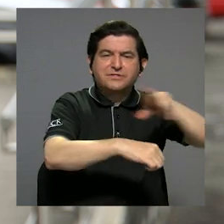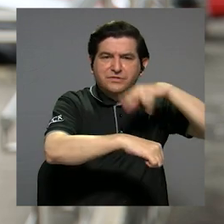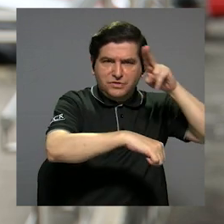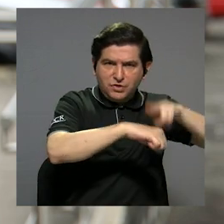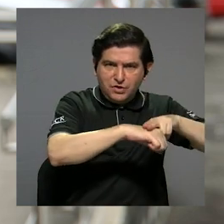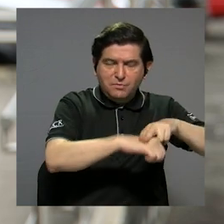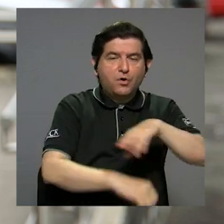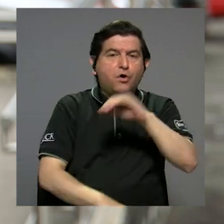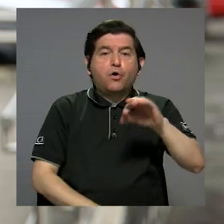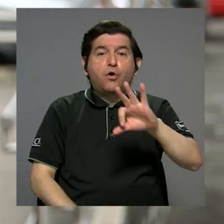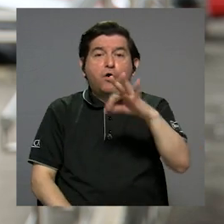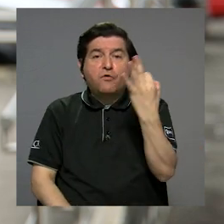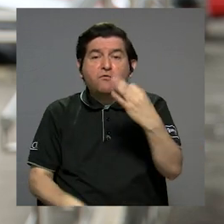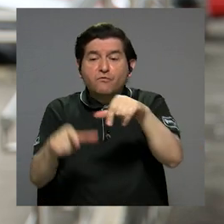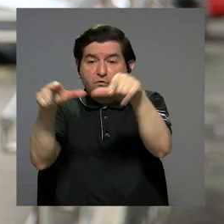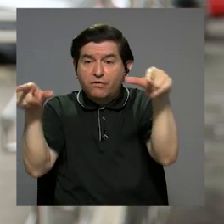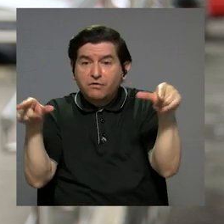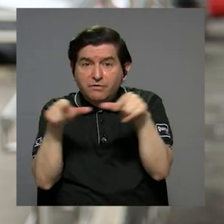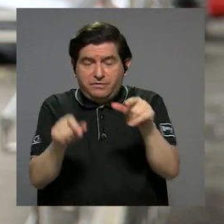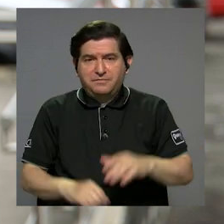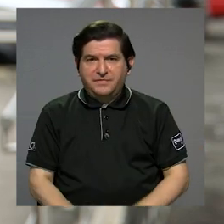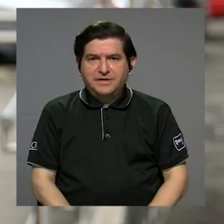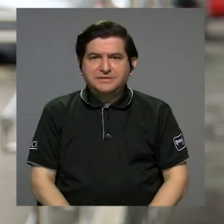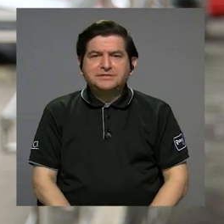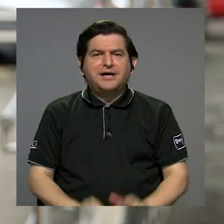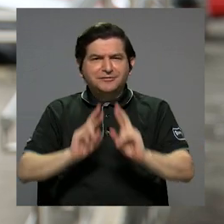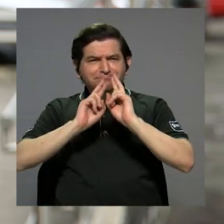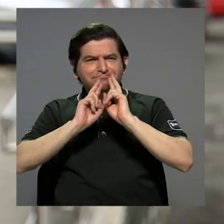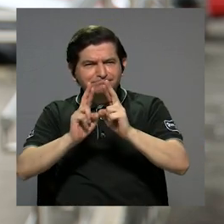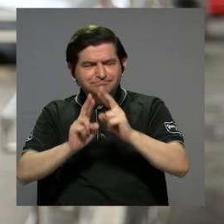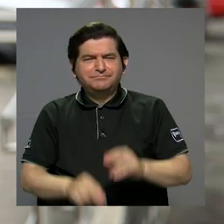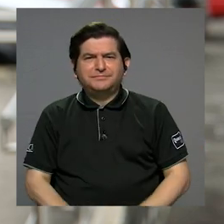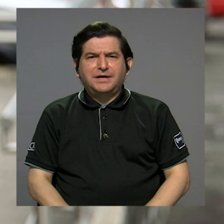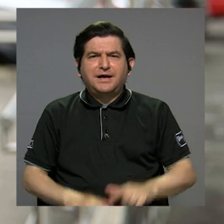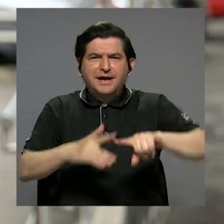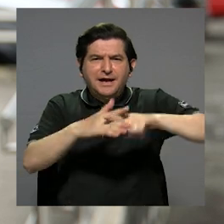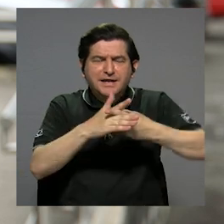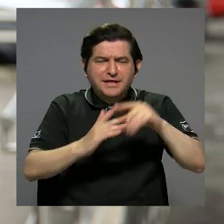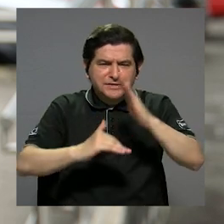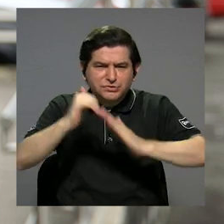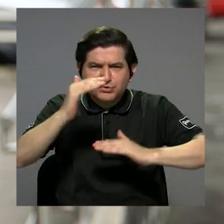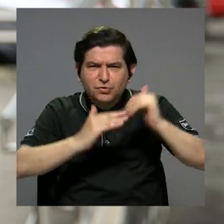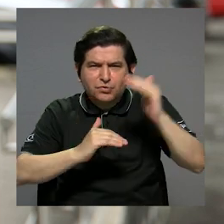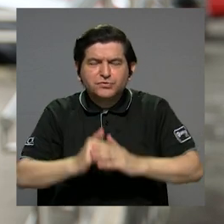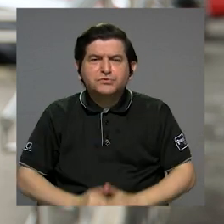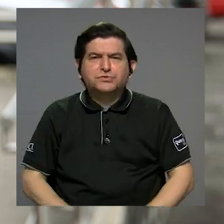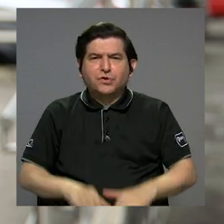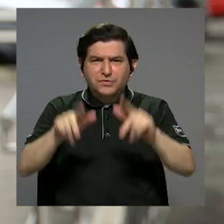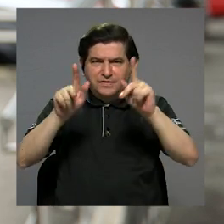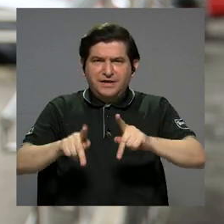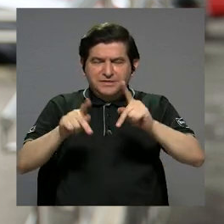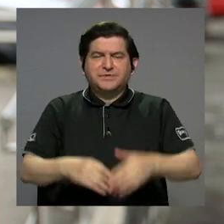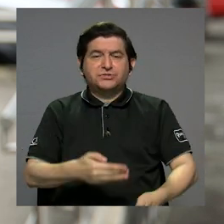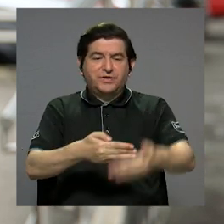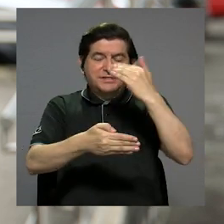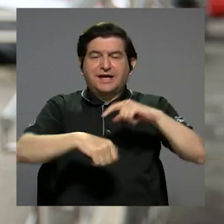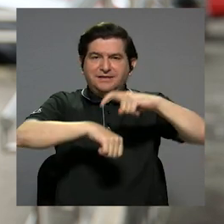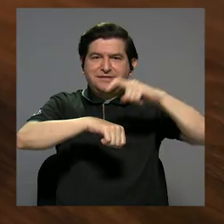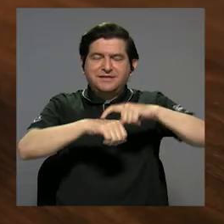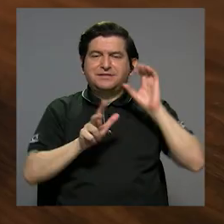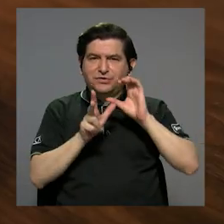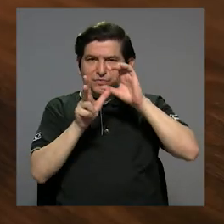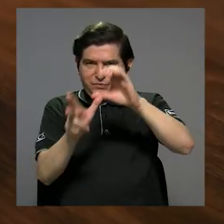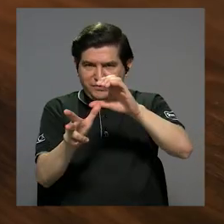natural a formas en el terreno que respondían a un origen de construcción de estructuras por los